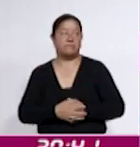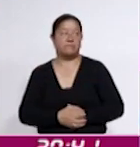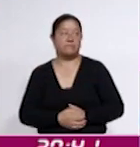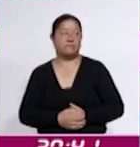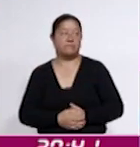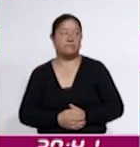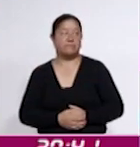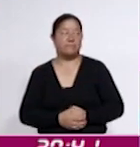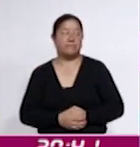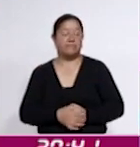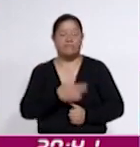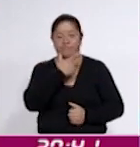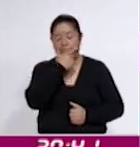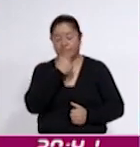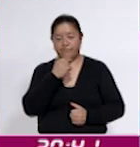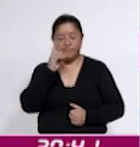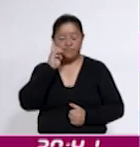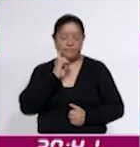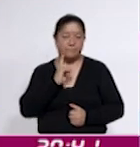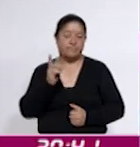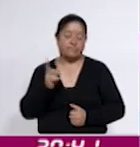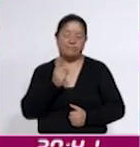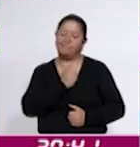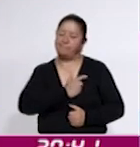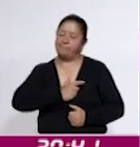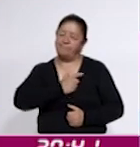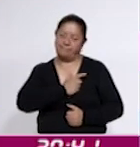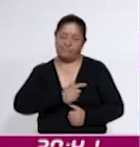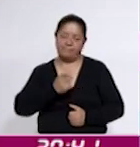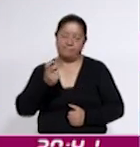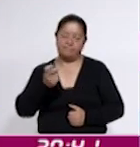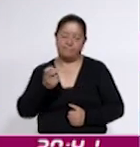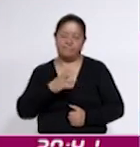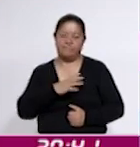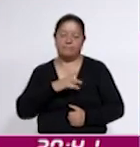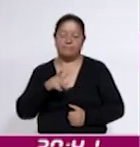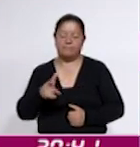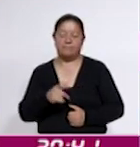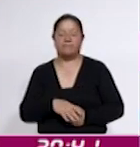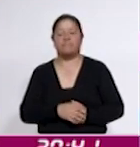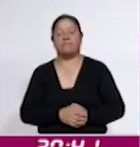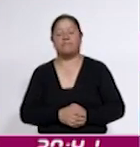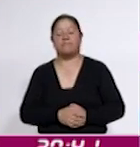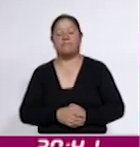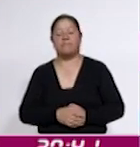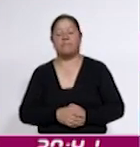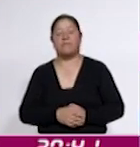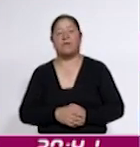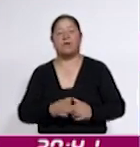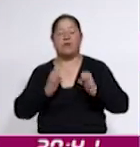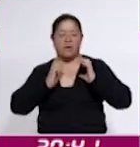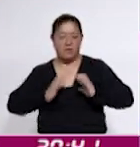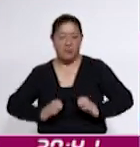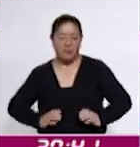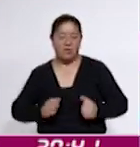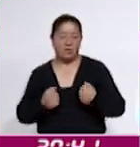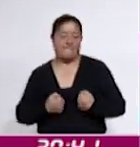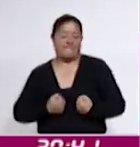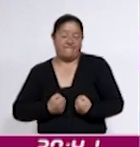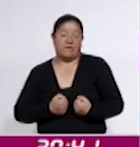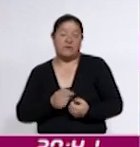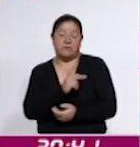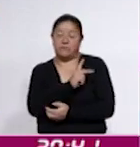hombres como mujeres, gustan, gustan precisamente del fisiconstructivismo, y pues es para todo el público en general